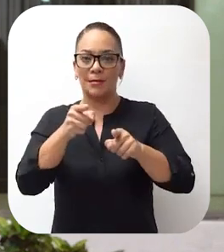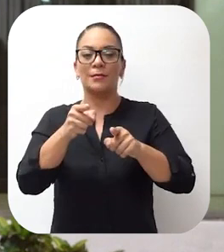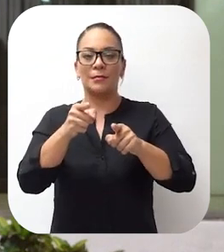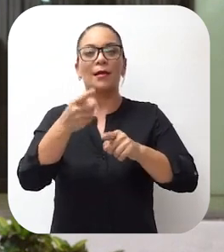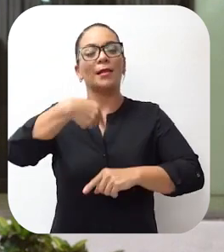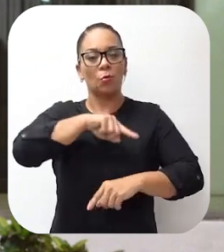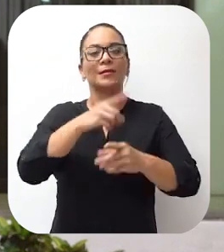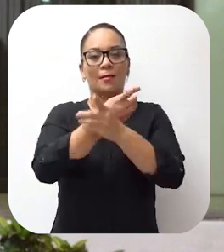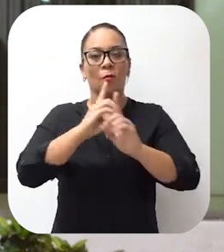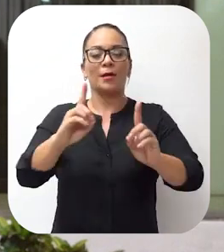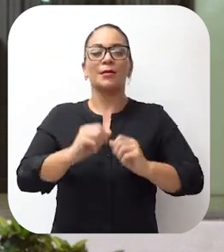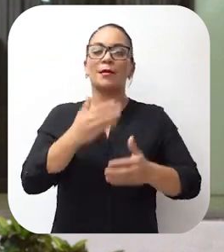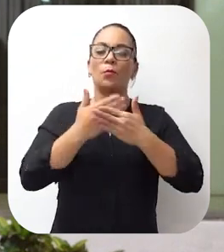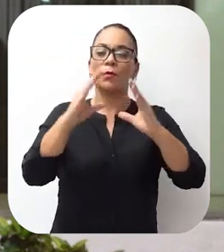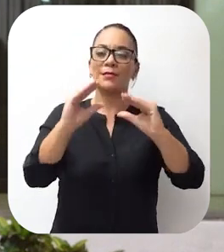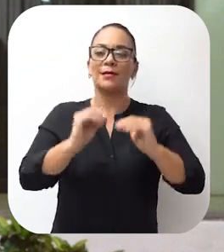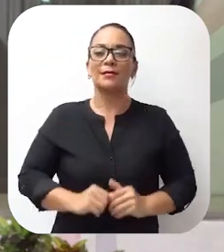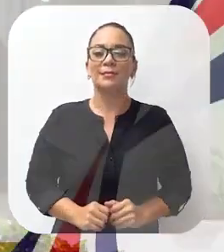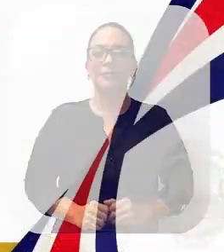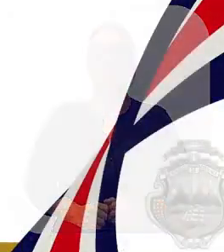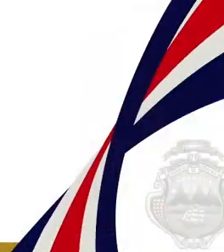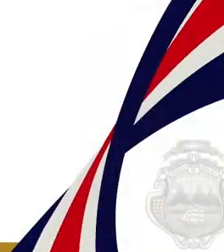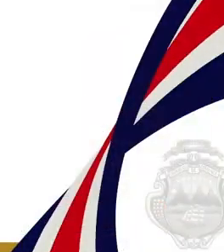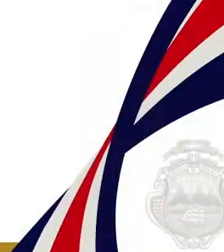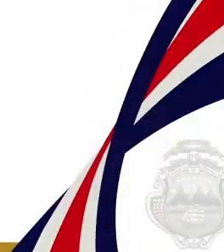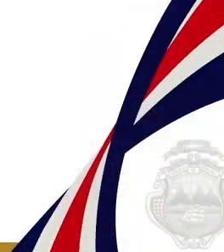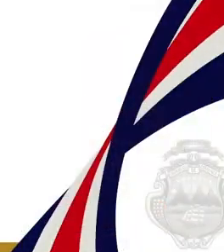expresión y prensa que cobijan a nuestra democracia.